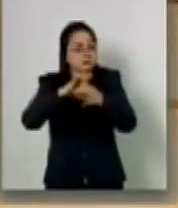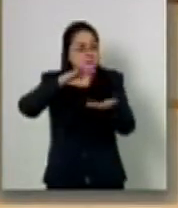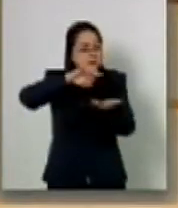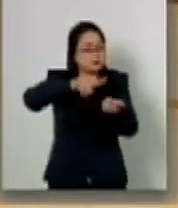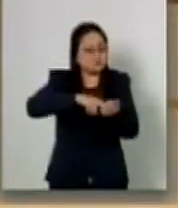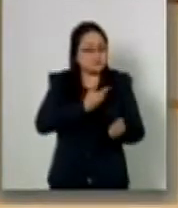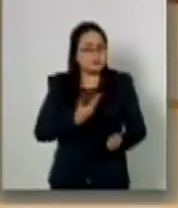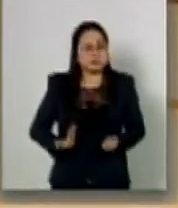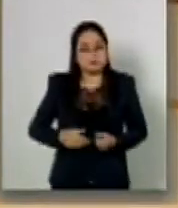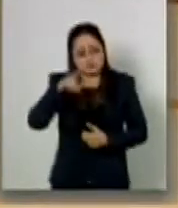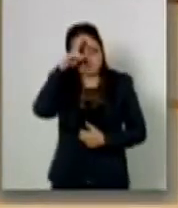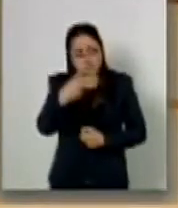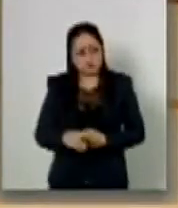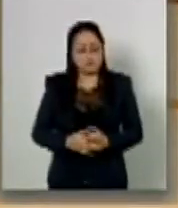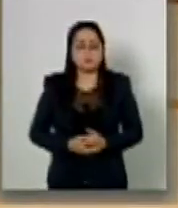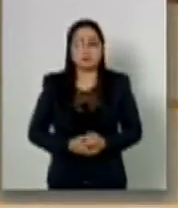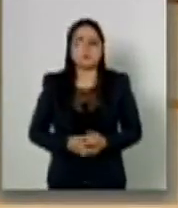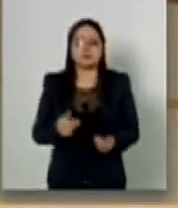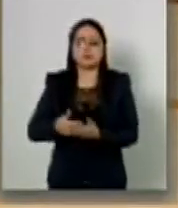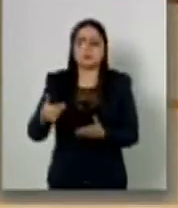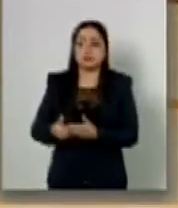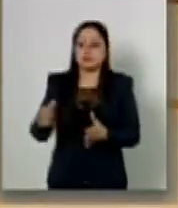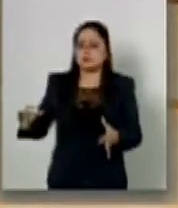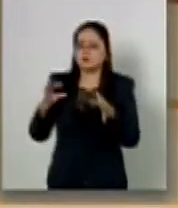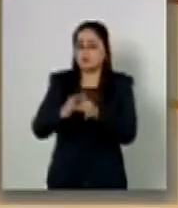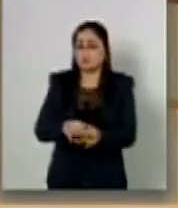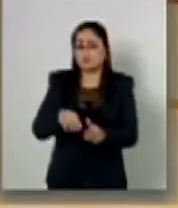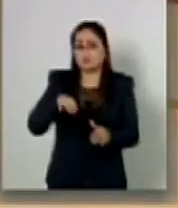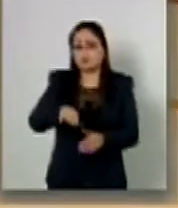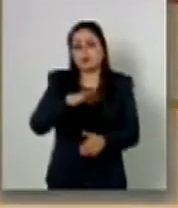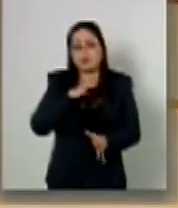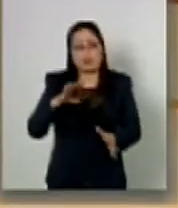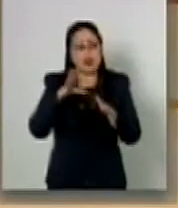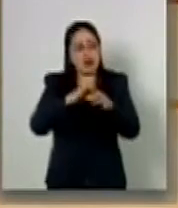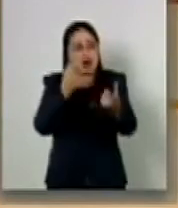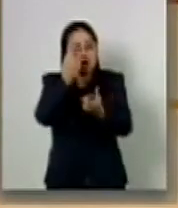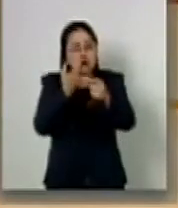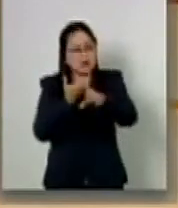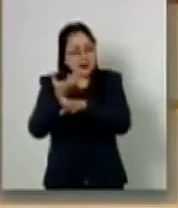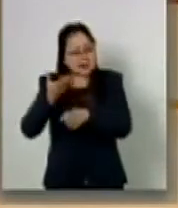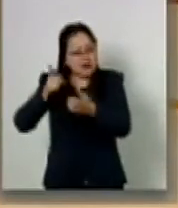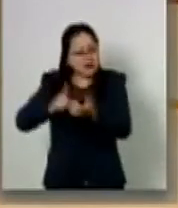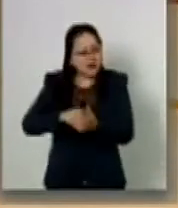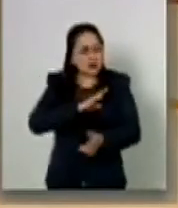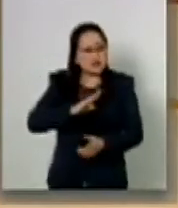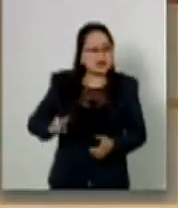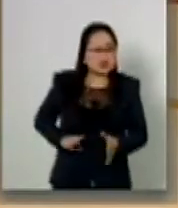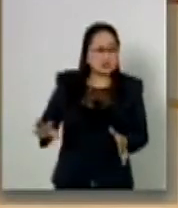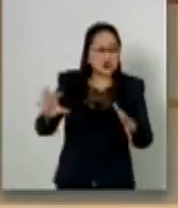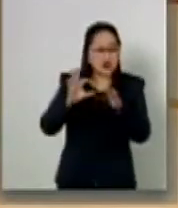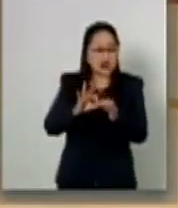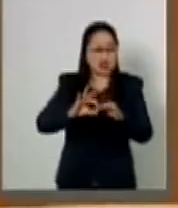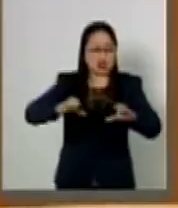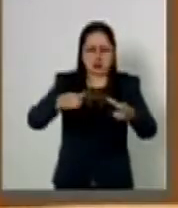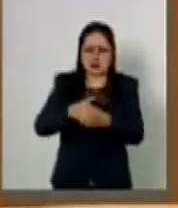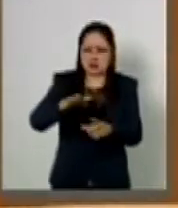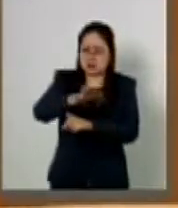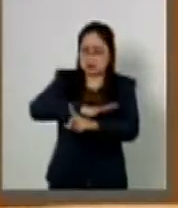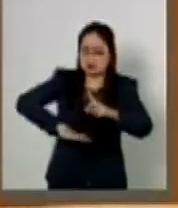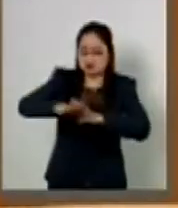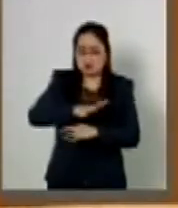de la República. Hoy se tiene una presencia militar en estados y municipios sin condiciones de